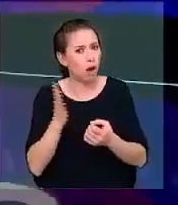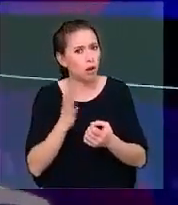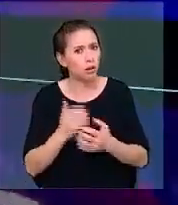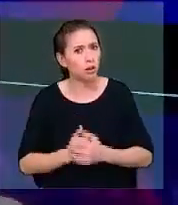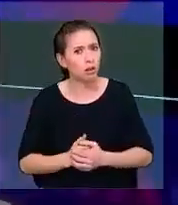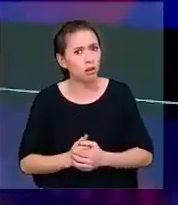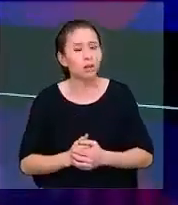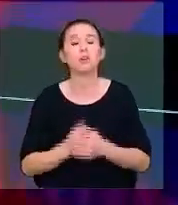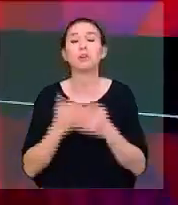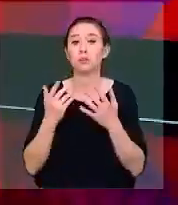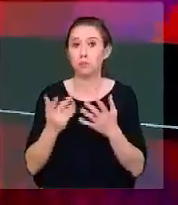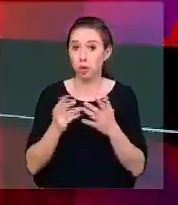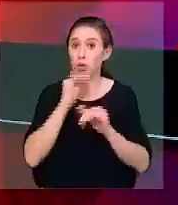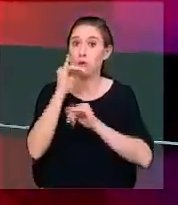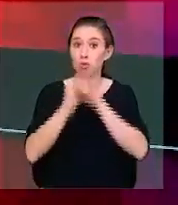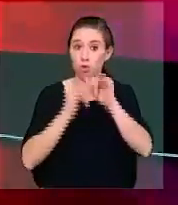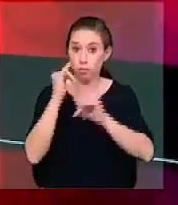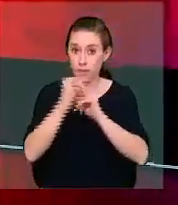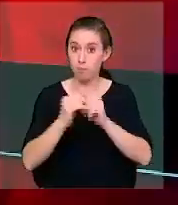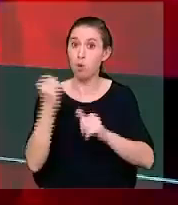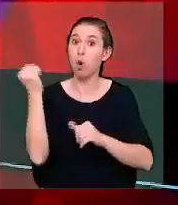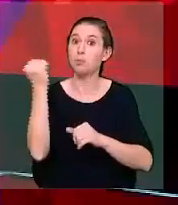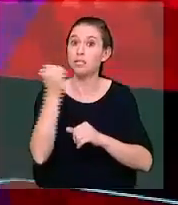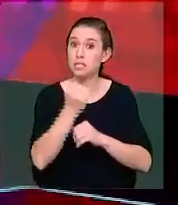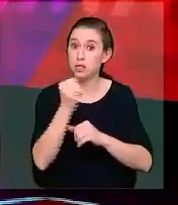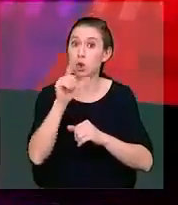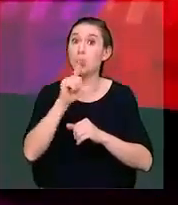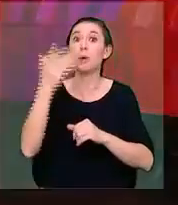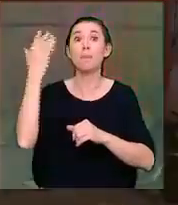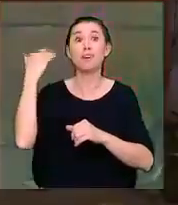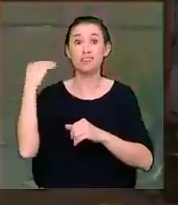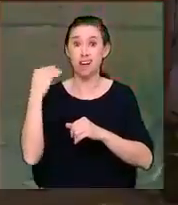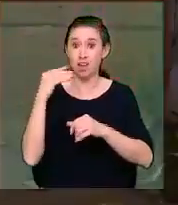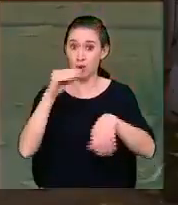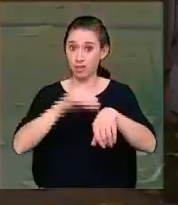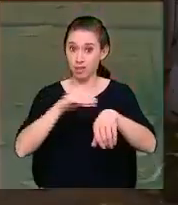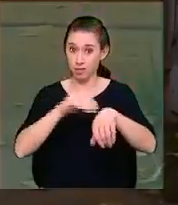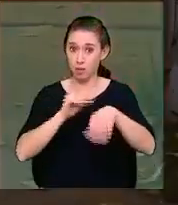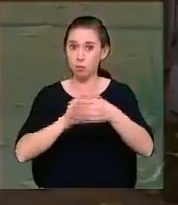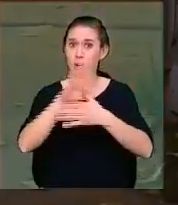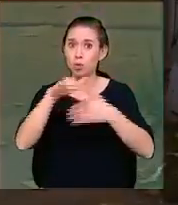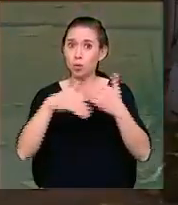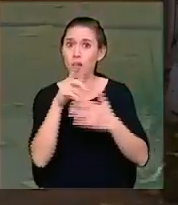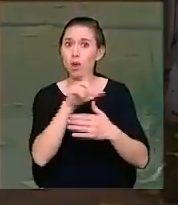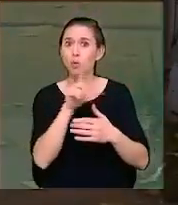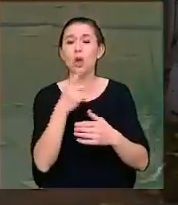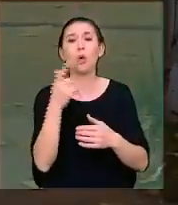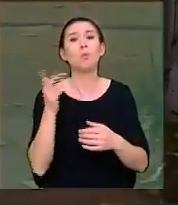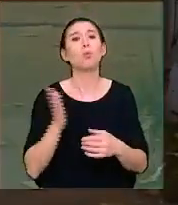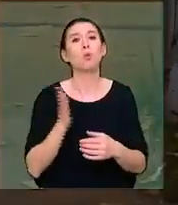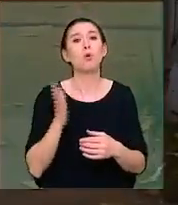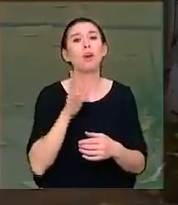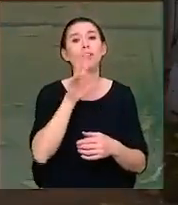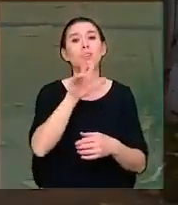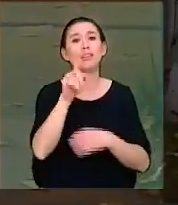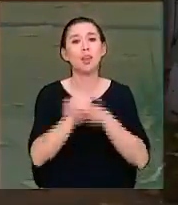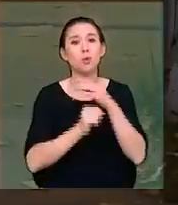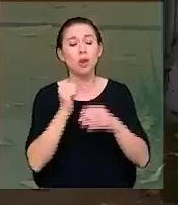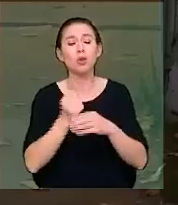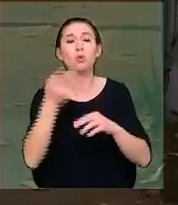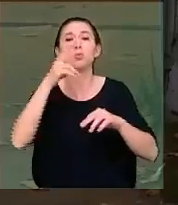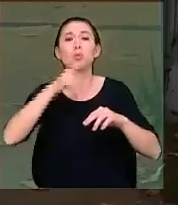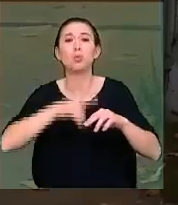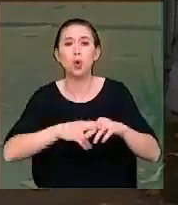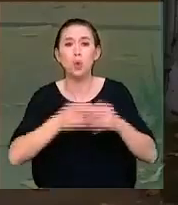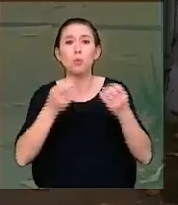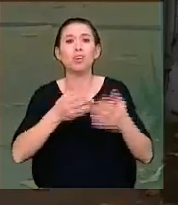Bueno, informamos de ese homicidio el lunes pasado, en la madrugada del lunes, una mujer de 31 años fue asesinada de varios disparos